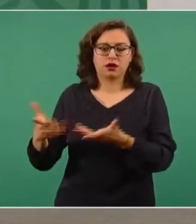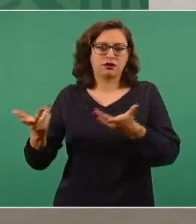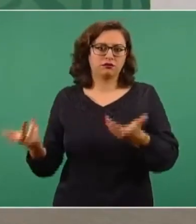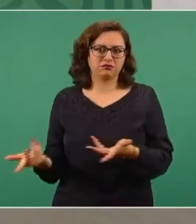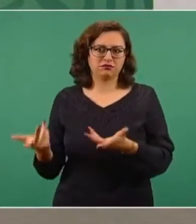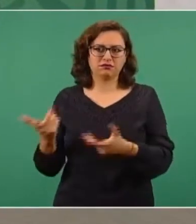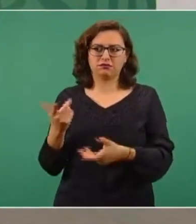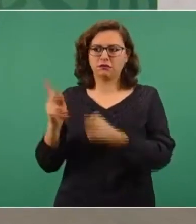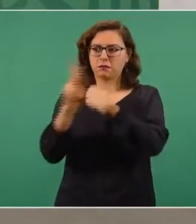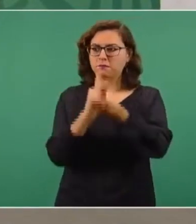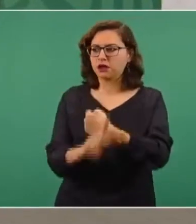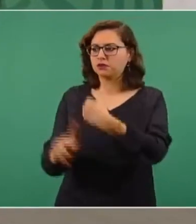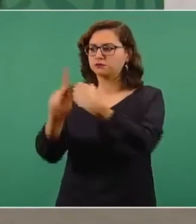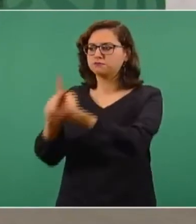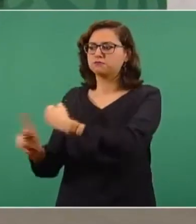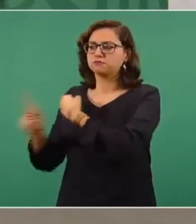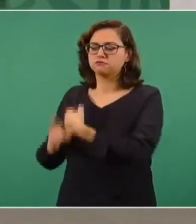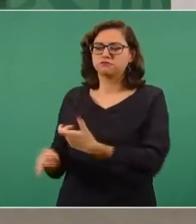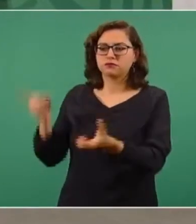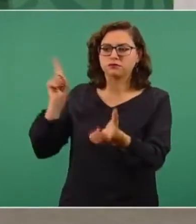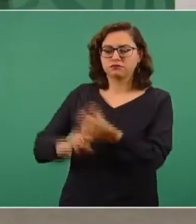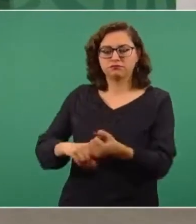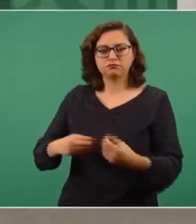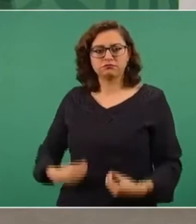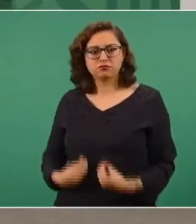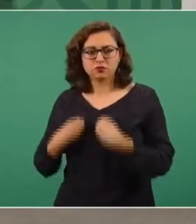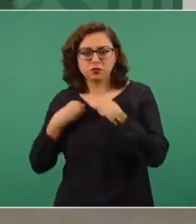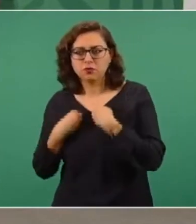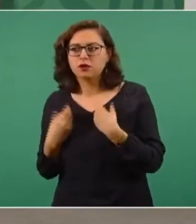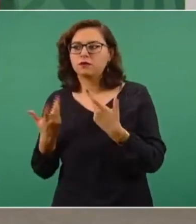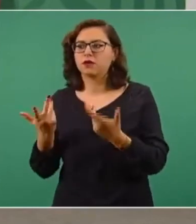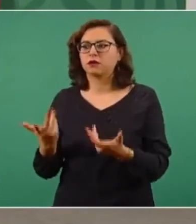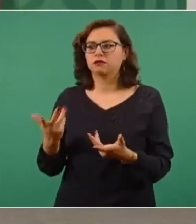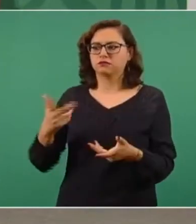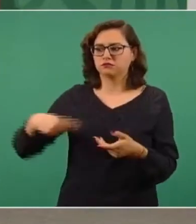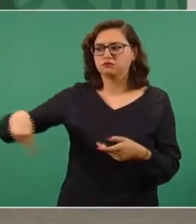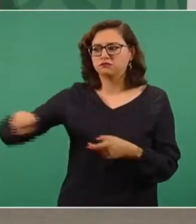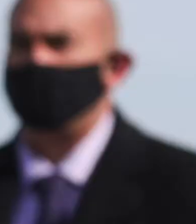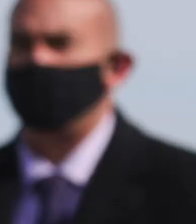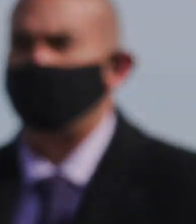de los países centroamericanos.